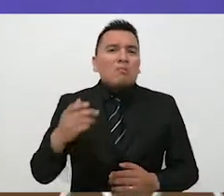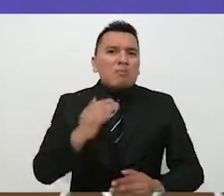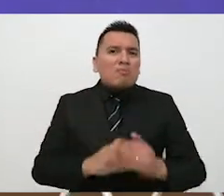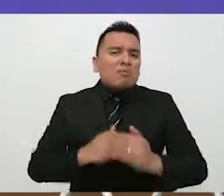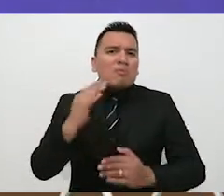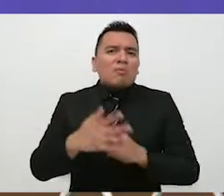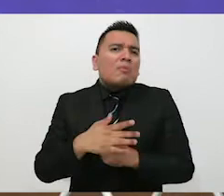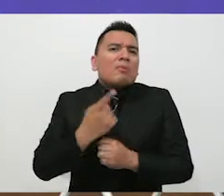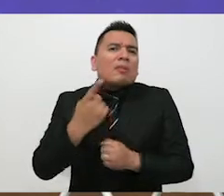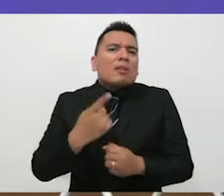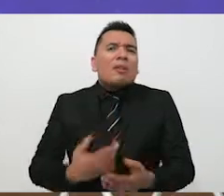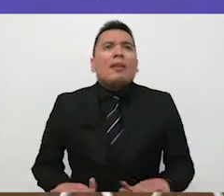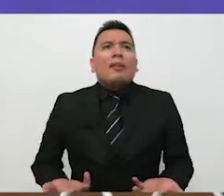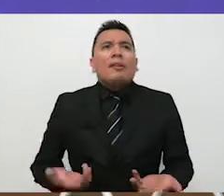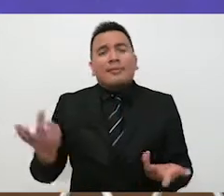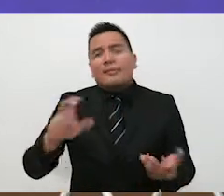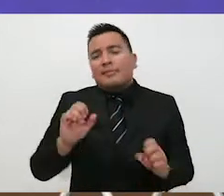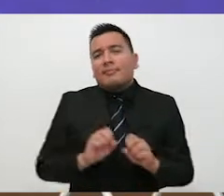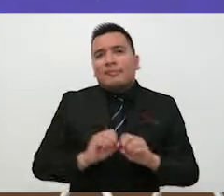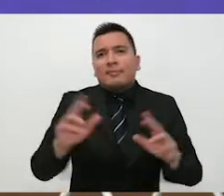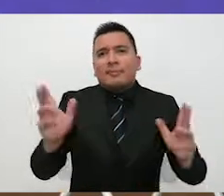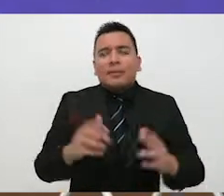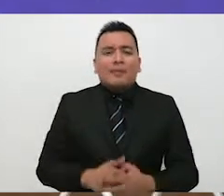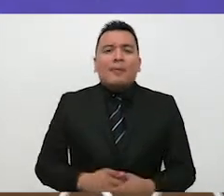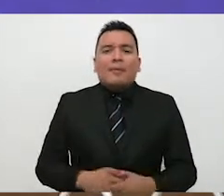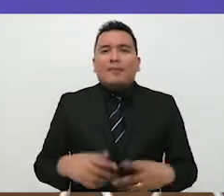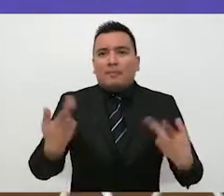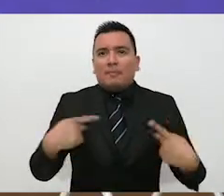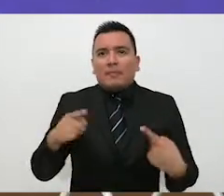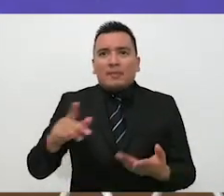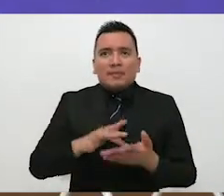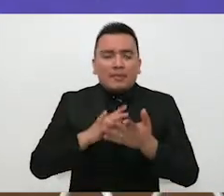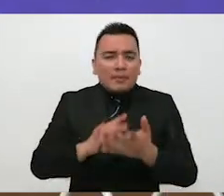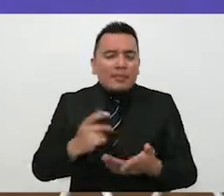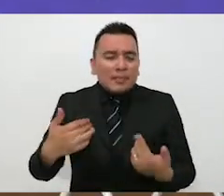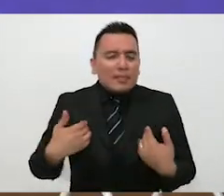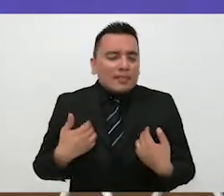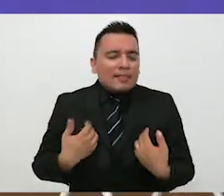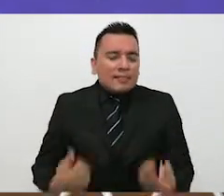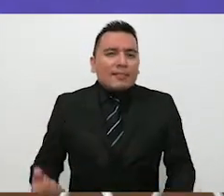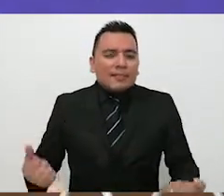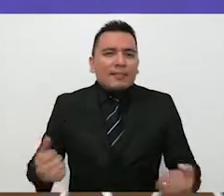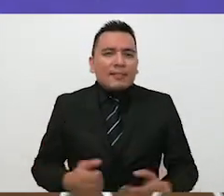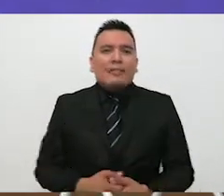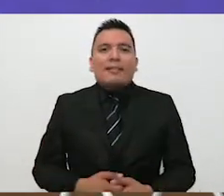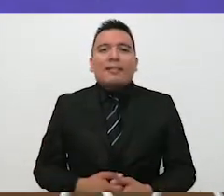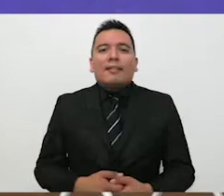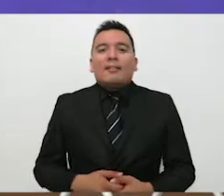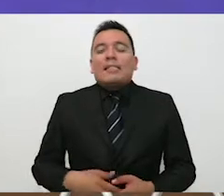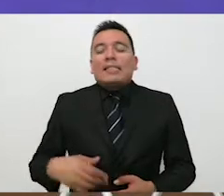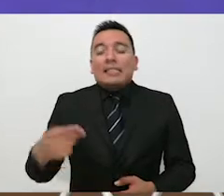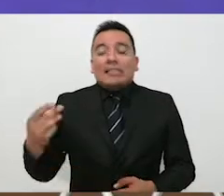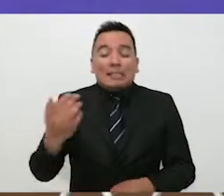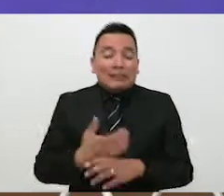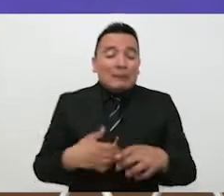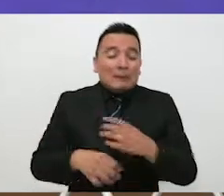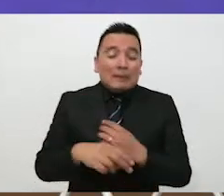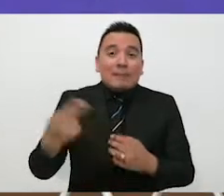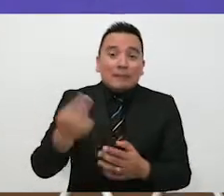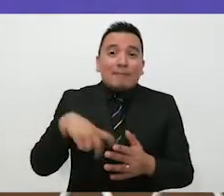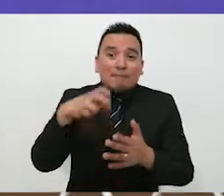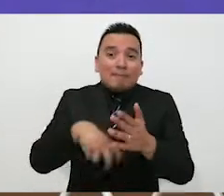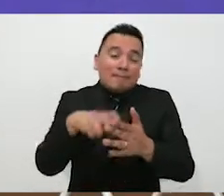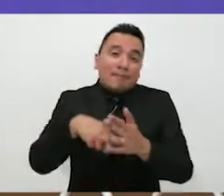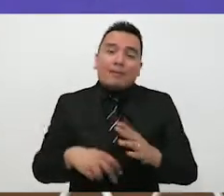porque, pues sí, las personas que participan se dan cuenta de las cosas, de las áreas de oportunidad que se pueden cambiar. A